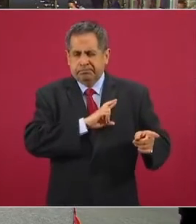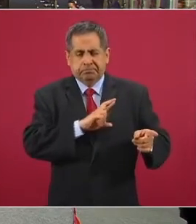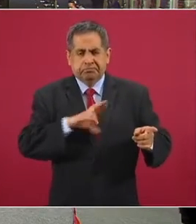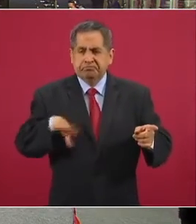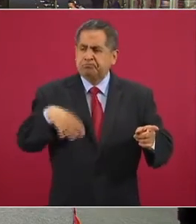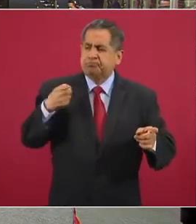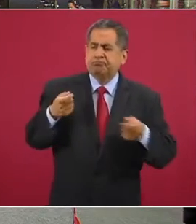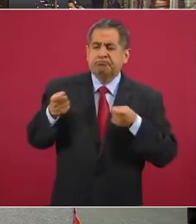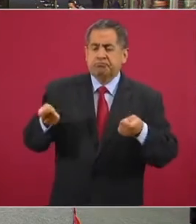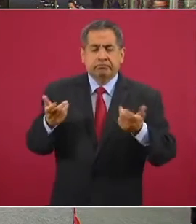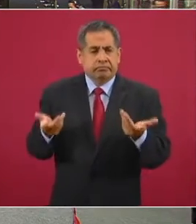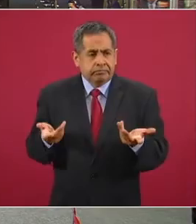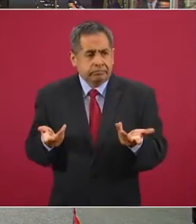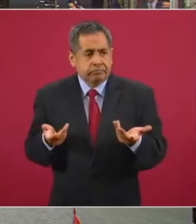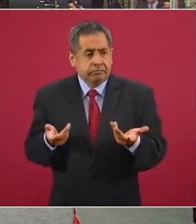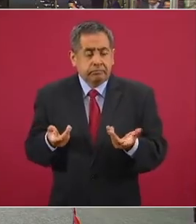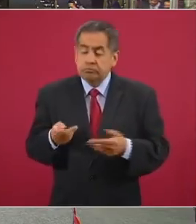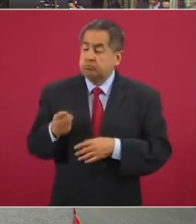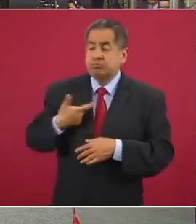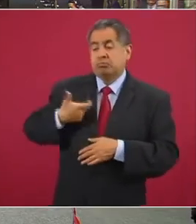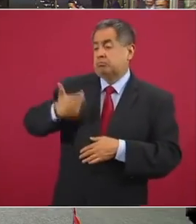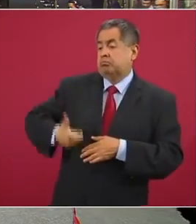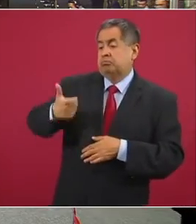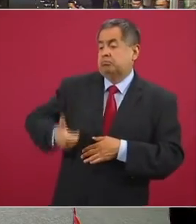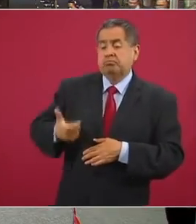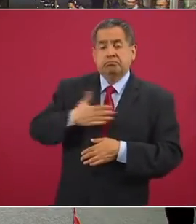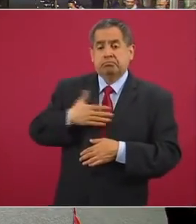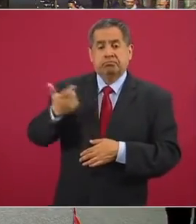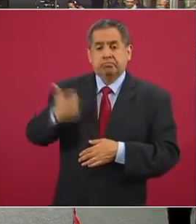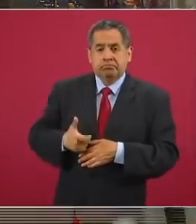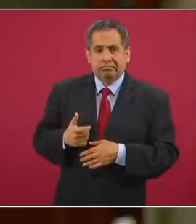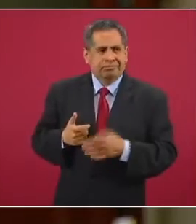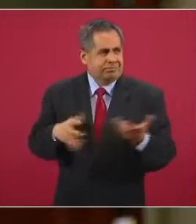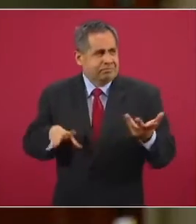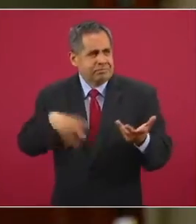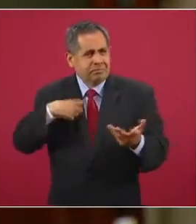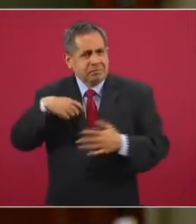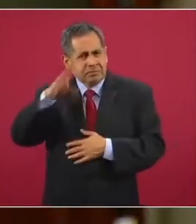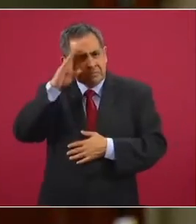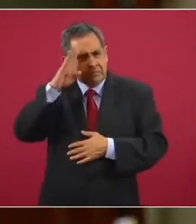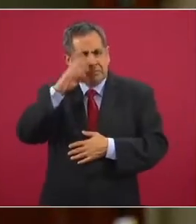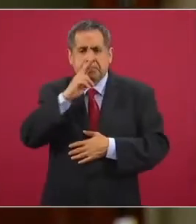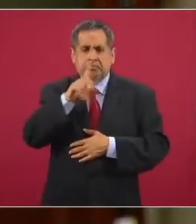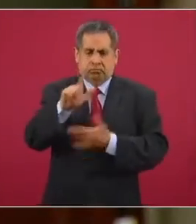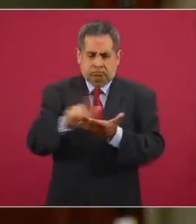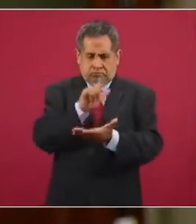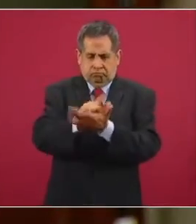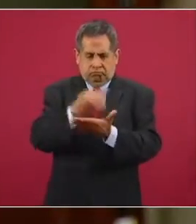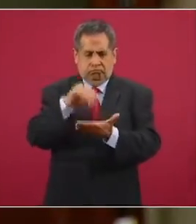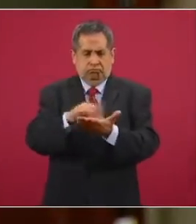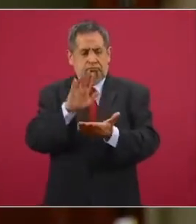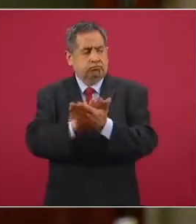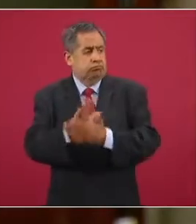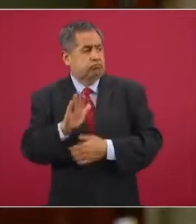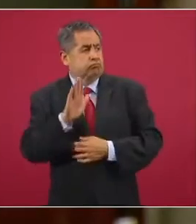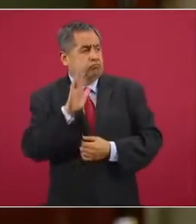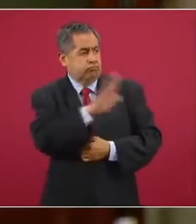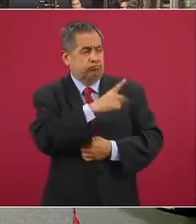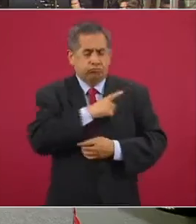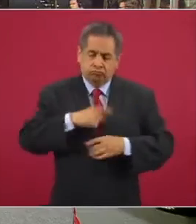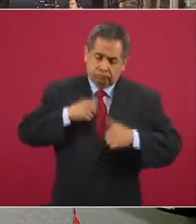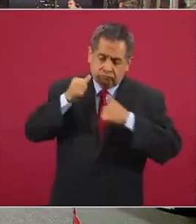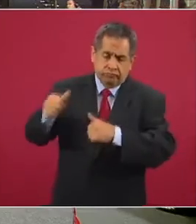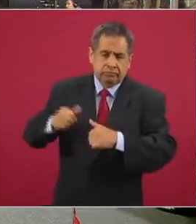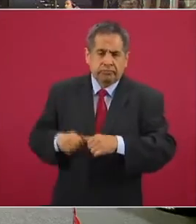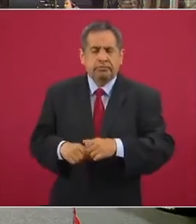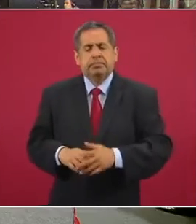en una emergencia sanitaria establecer tabuladores y que no se cometan abusos desmedidos por parte de los privados? Sí, nosotros